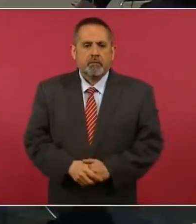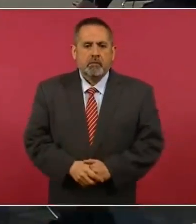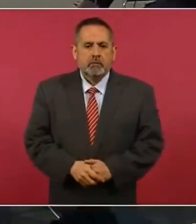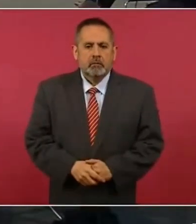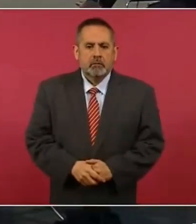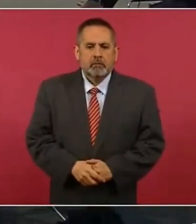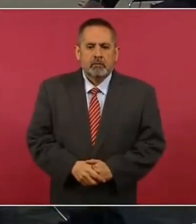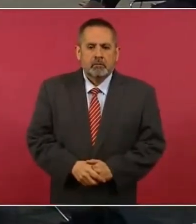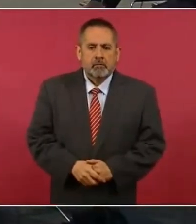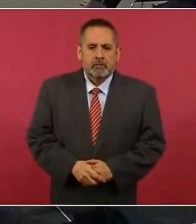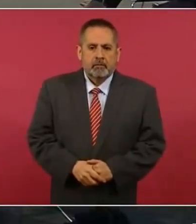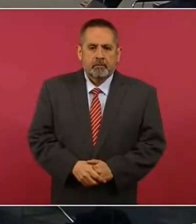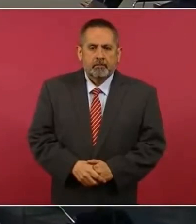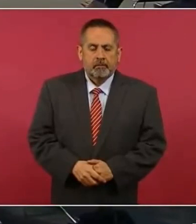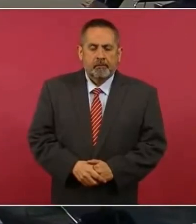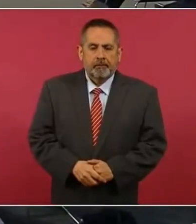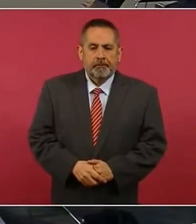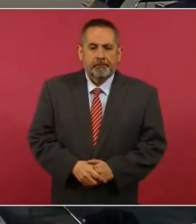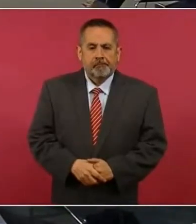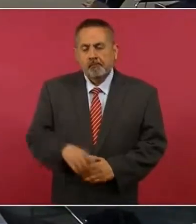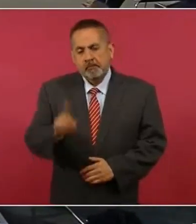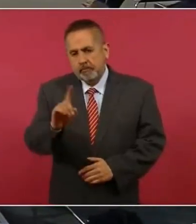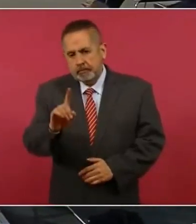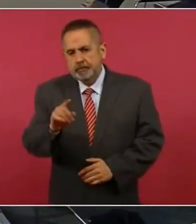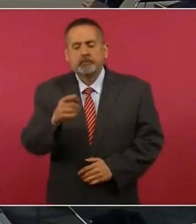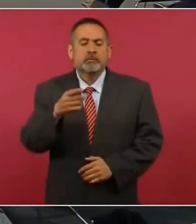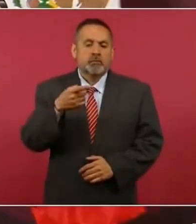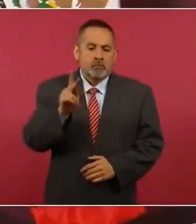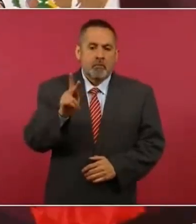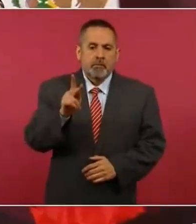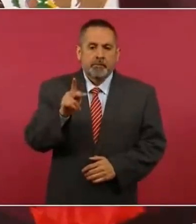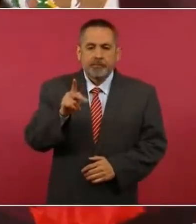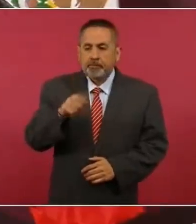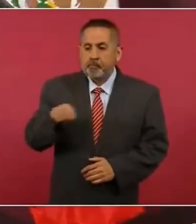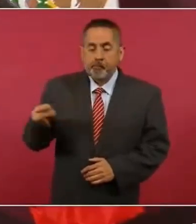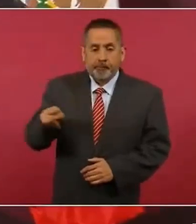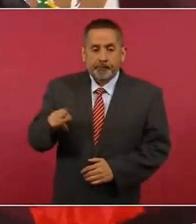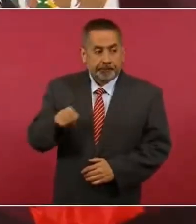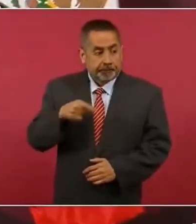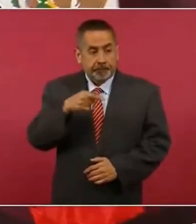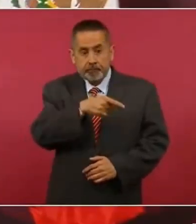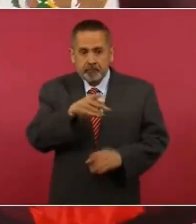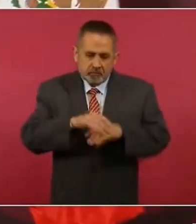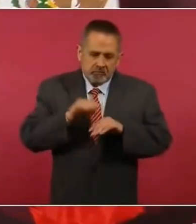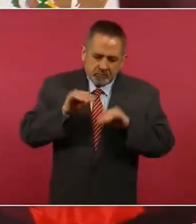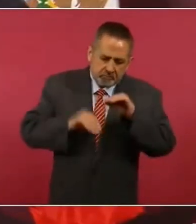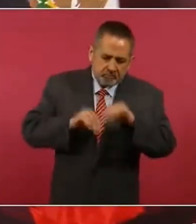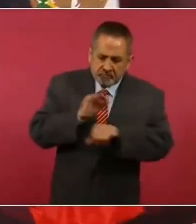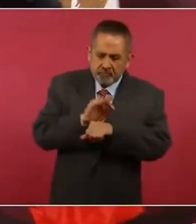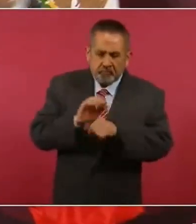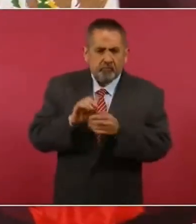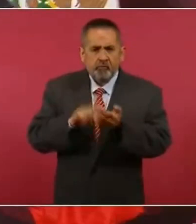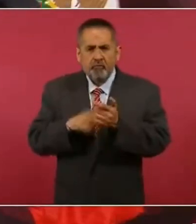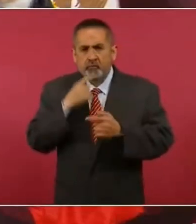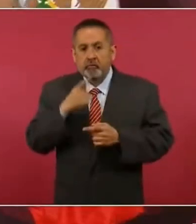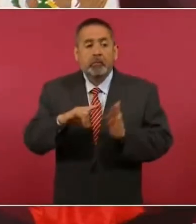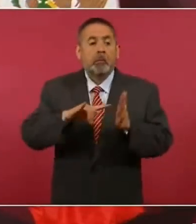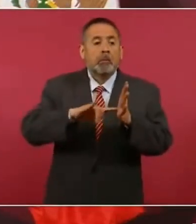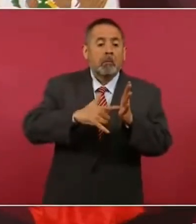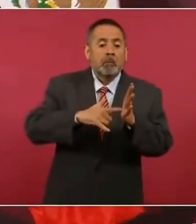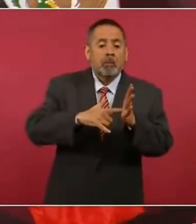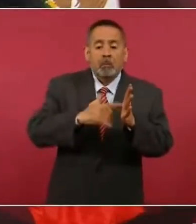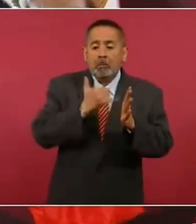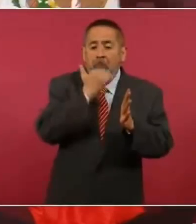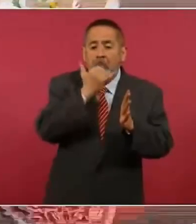de cifra? No, pero en la defensa se estaba alegando eso, que lo del horario,